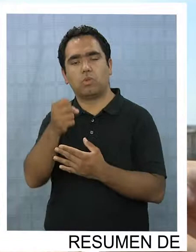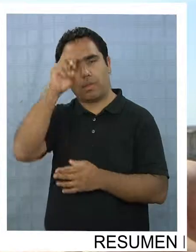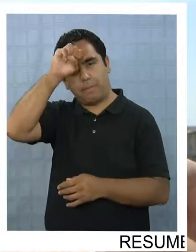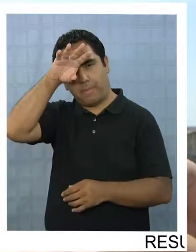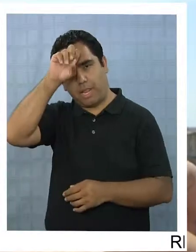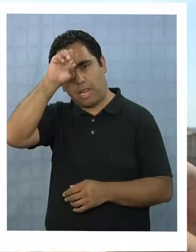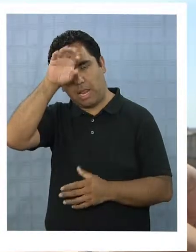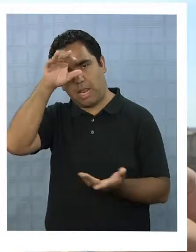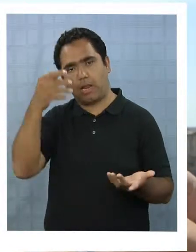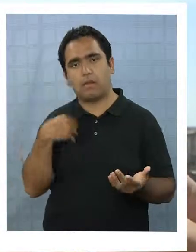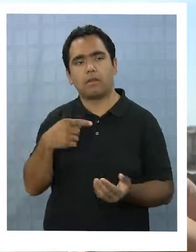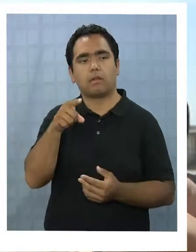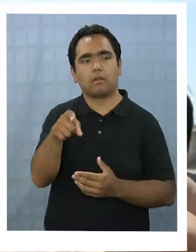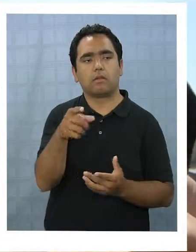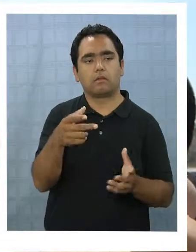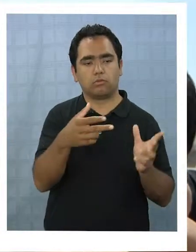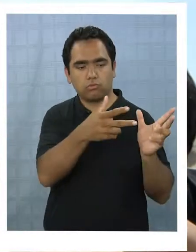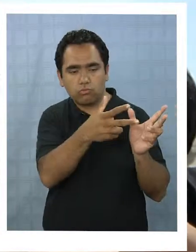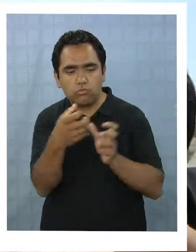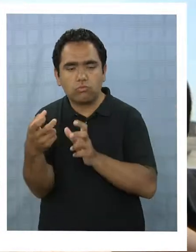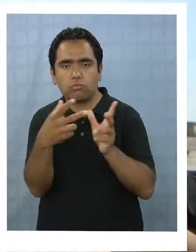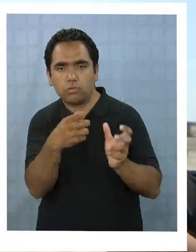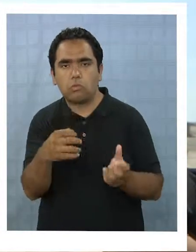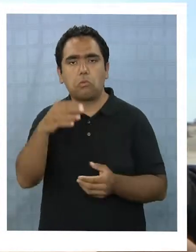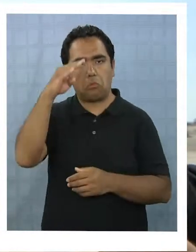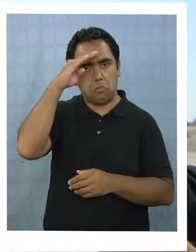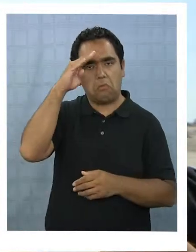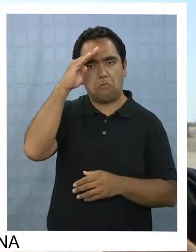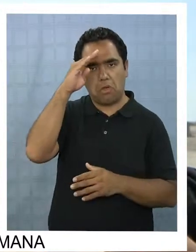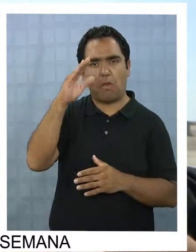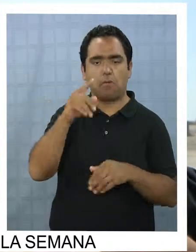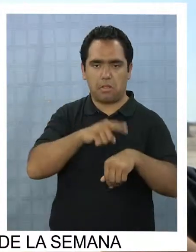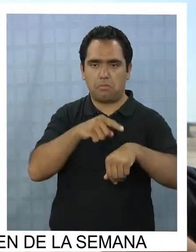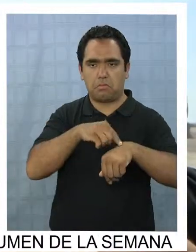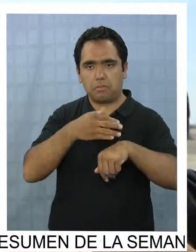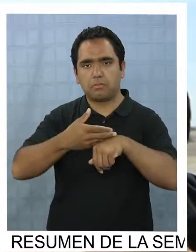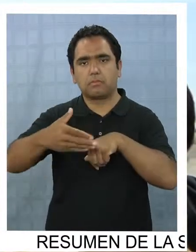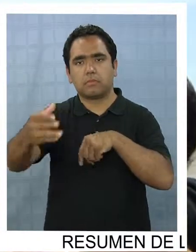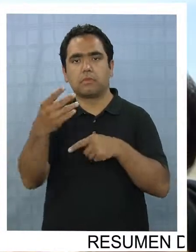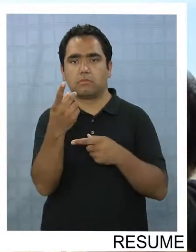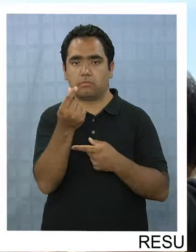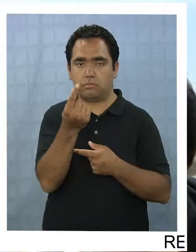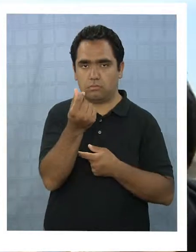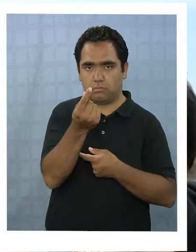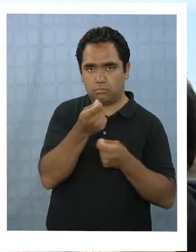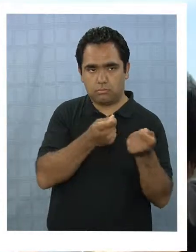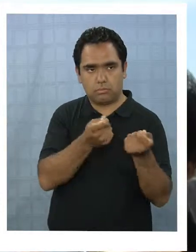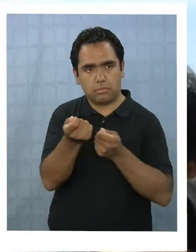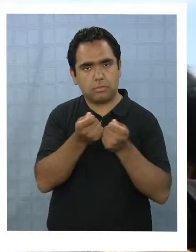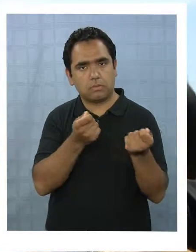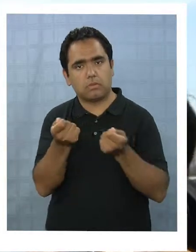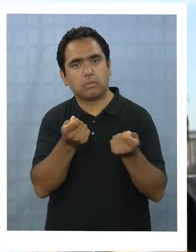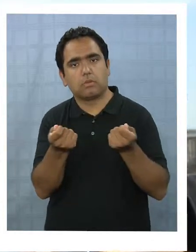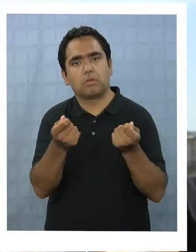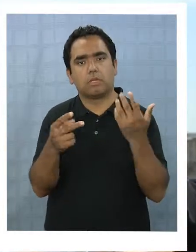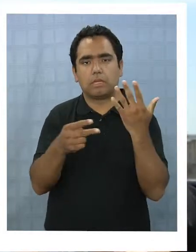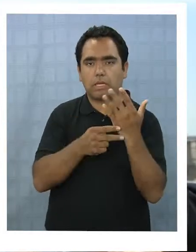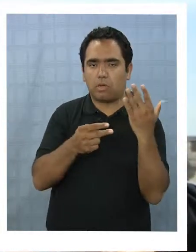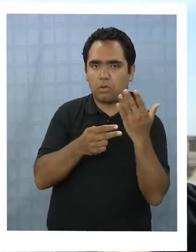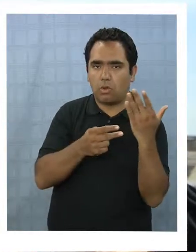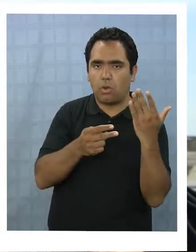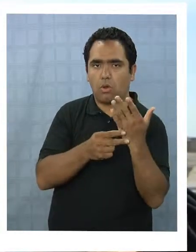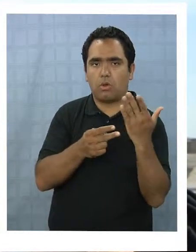un suministro confiable a largo plazo con una estabilidad en su precio como no es capaz de dar ninguna otra tecnología